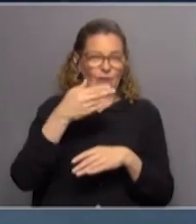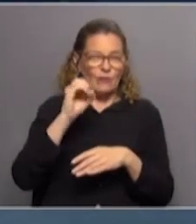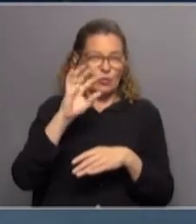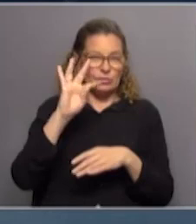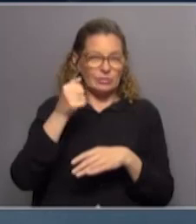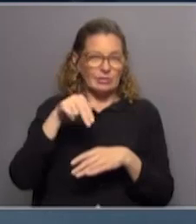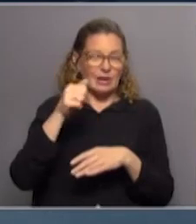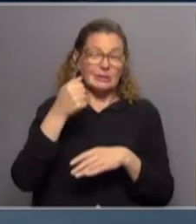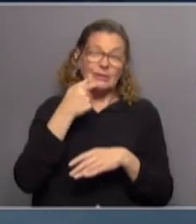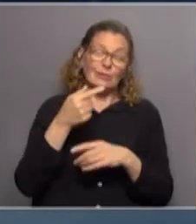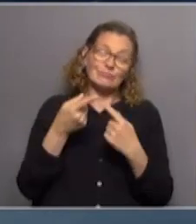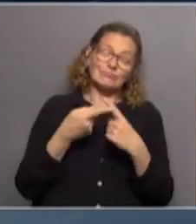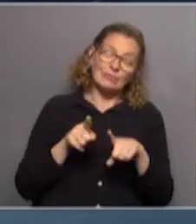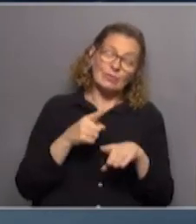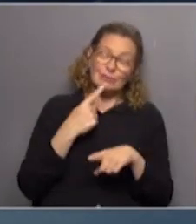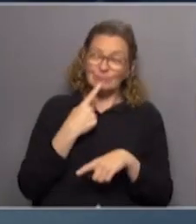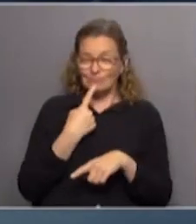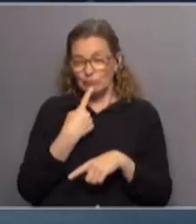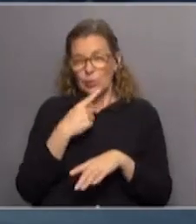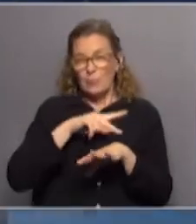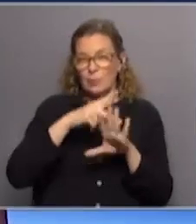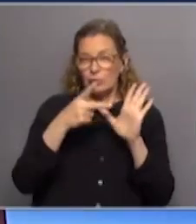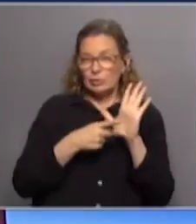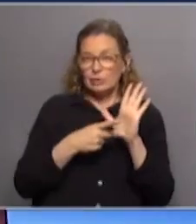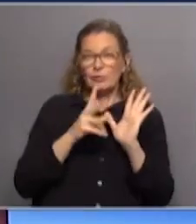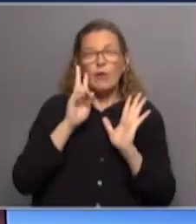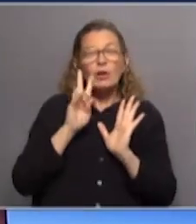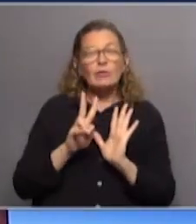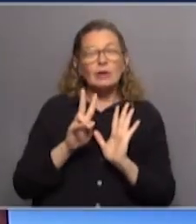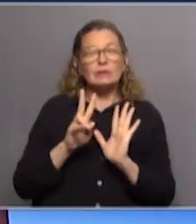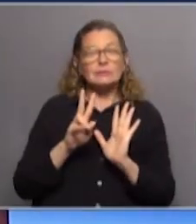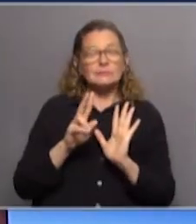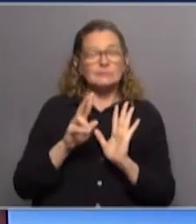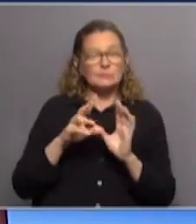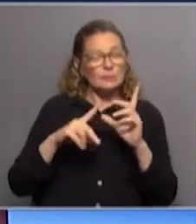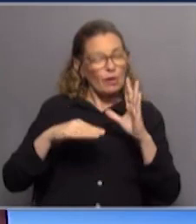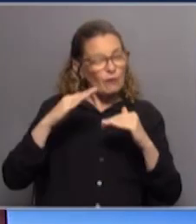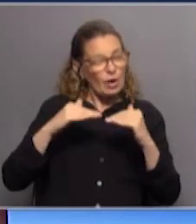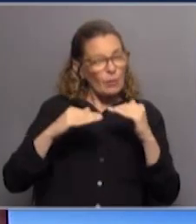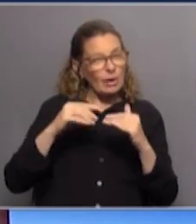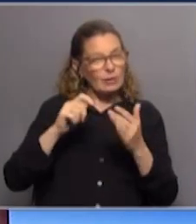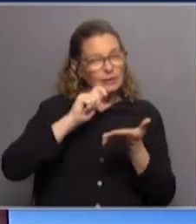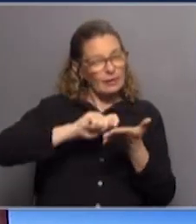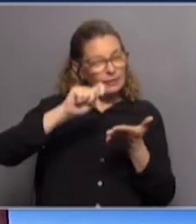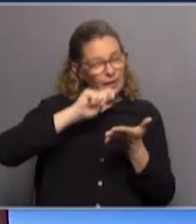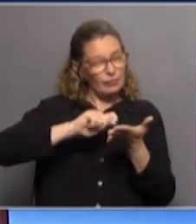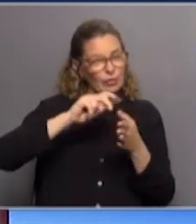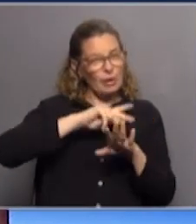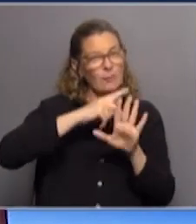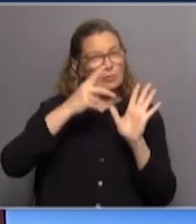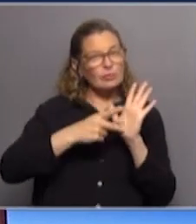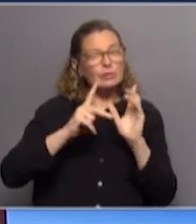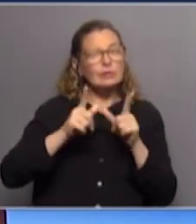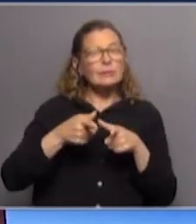matices de diferencia sobre esto y dijeron que tenían dudas sobre el proyecto y que habría que evaluarlo, sobre todo habría que evaluar la redacción actual de este proyecto.